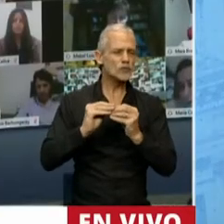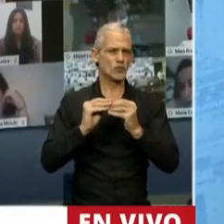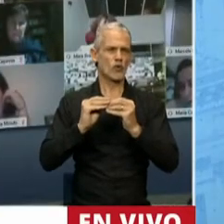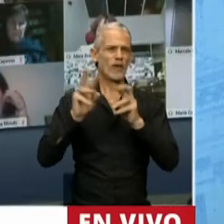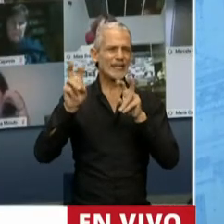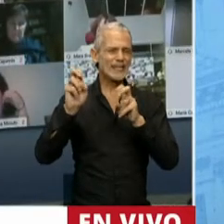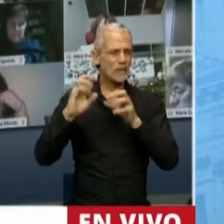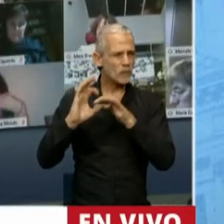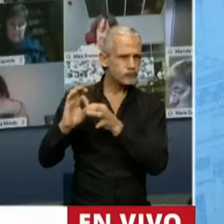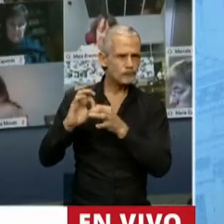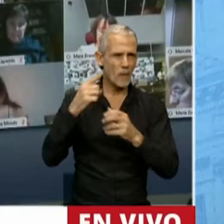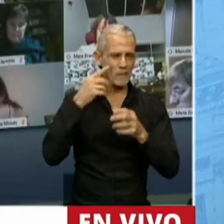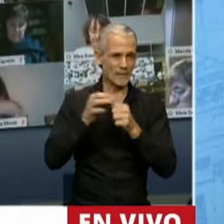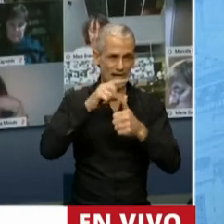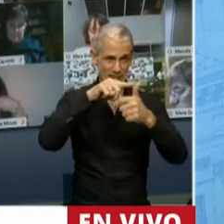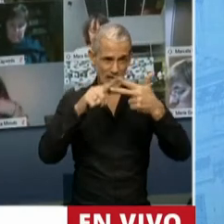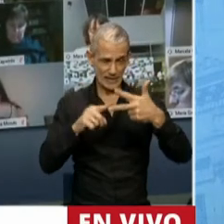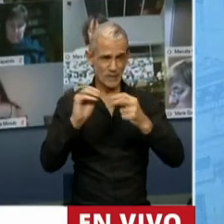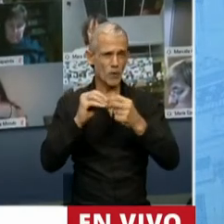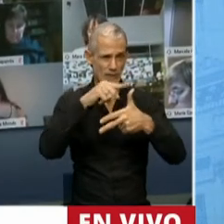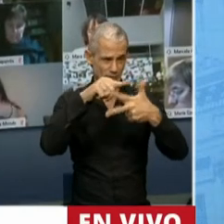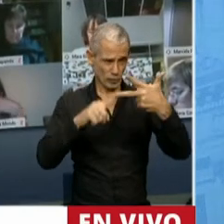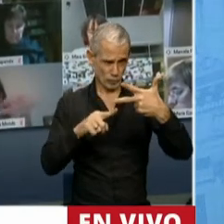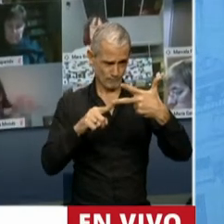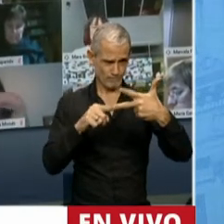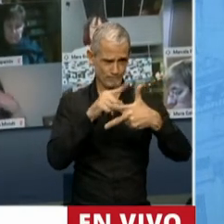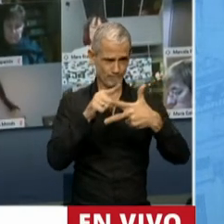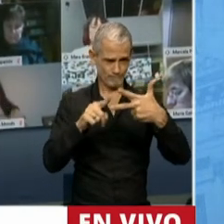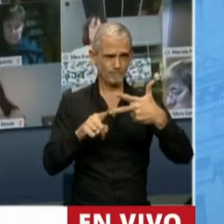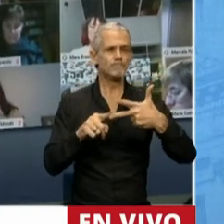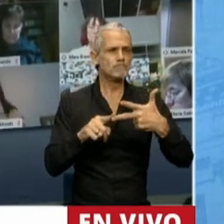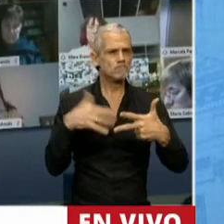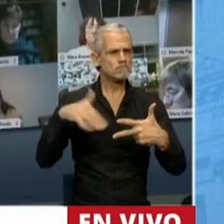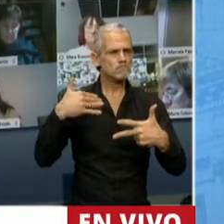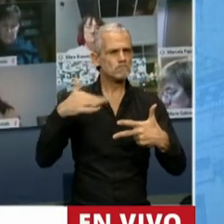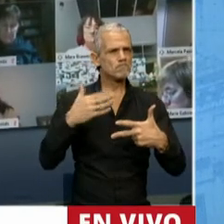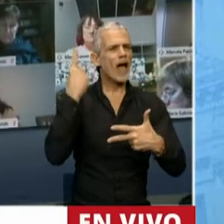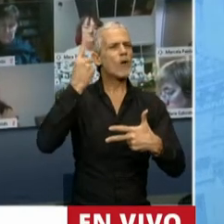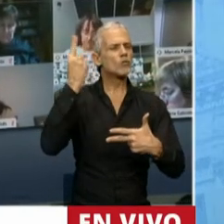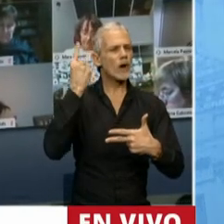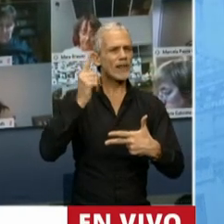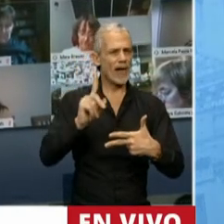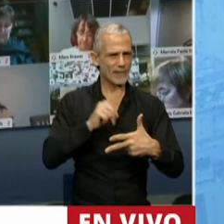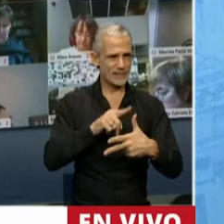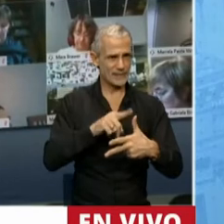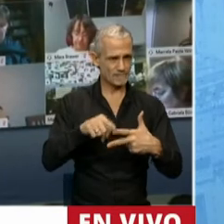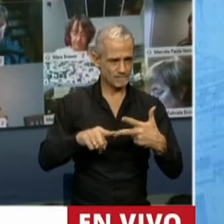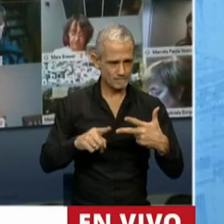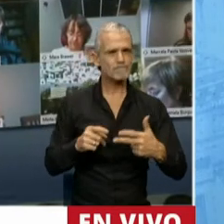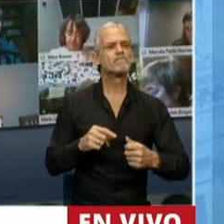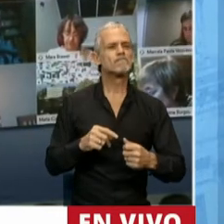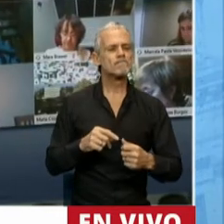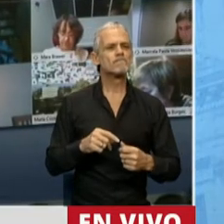a Malvinas, por tres motivos. Porque sabiamente sus autoridades están